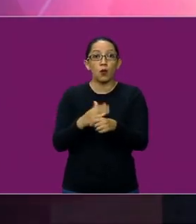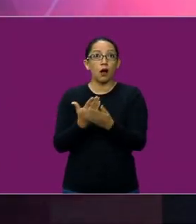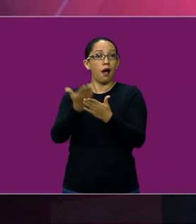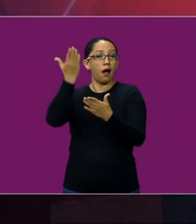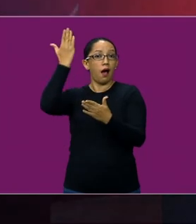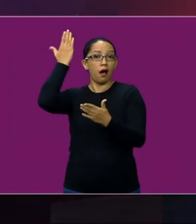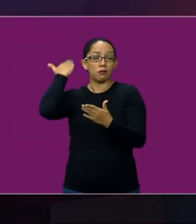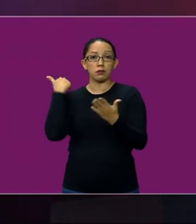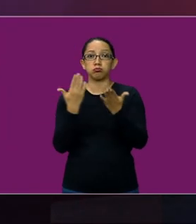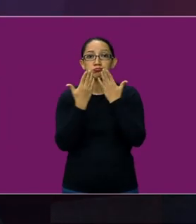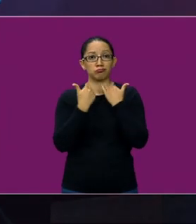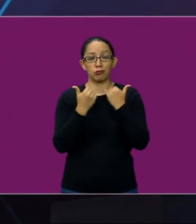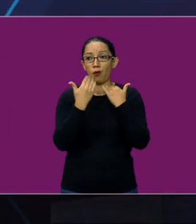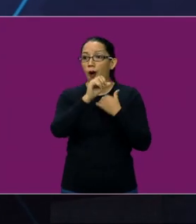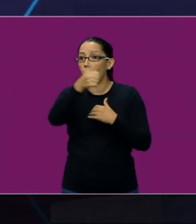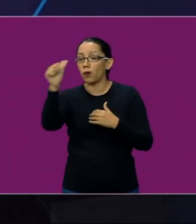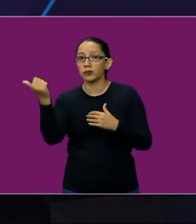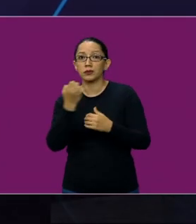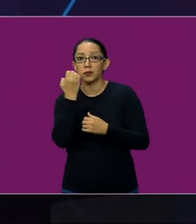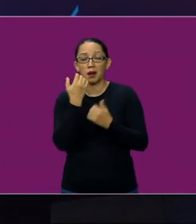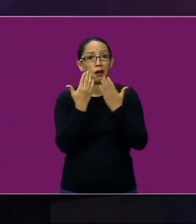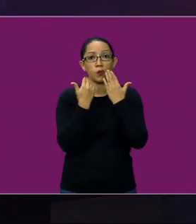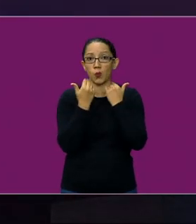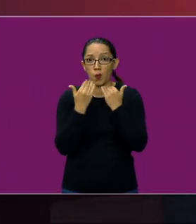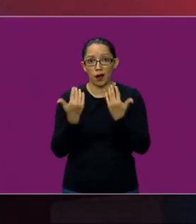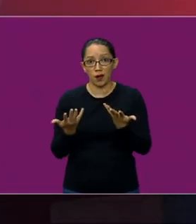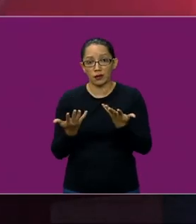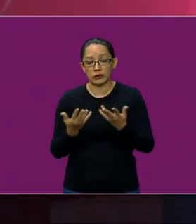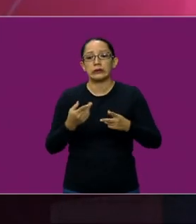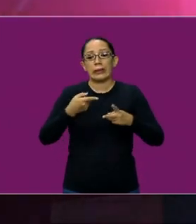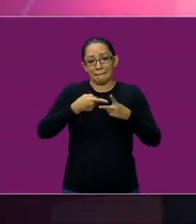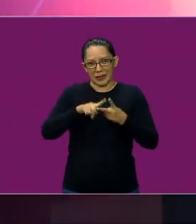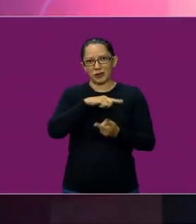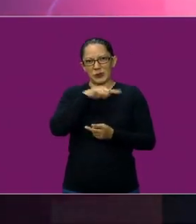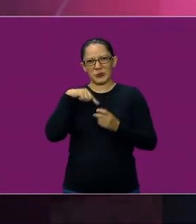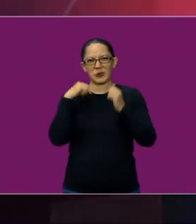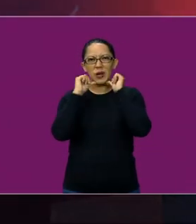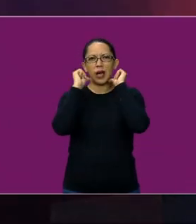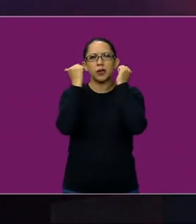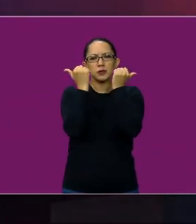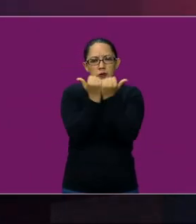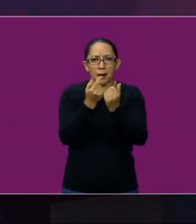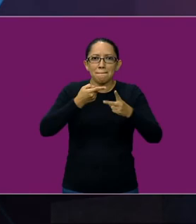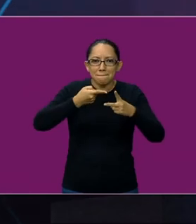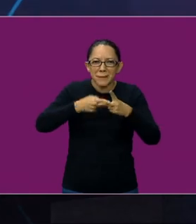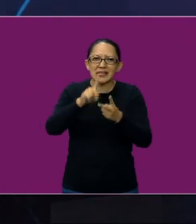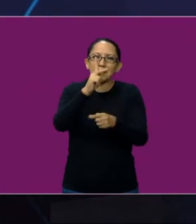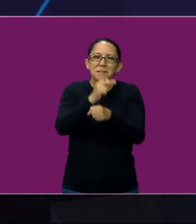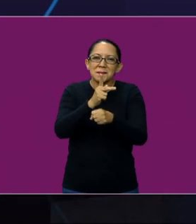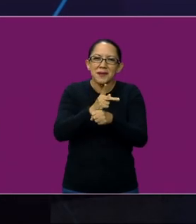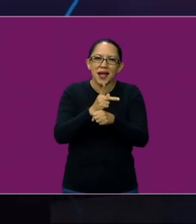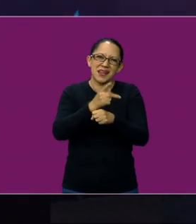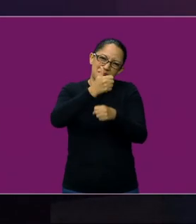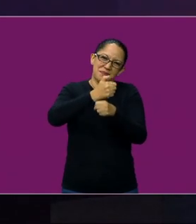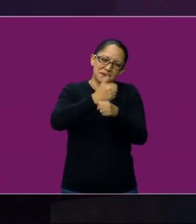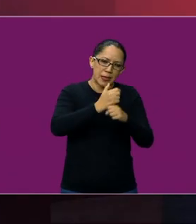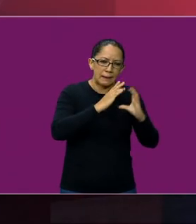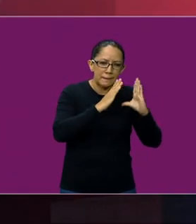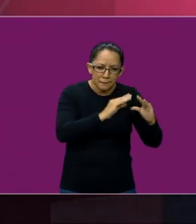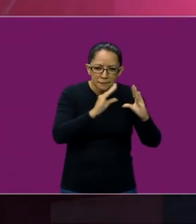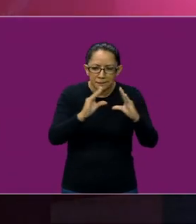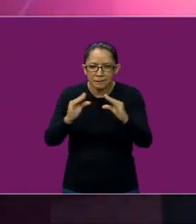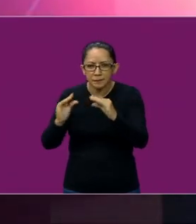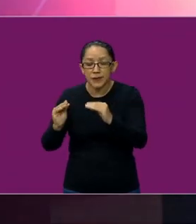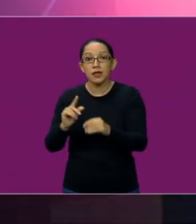asociación, iniciamos con alfabetización, los que ya tenían primaria, e iniciamos con INEA la